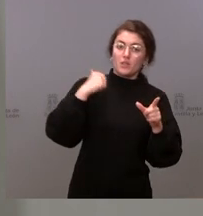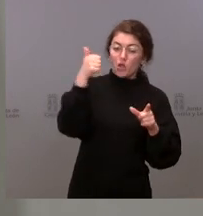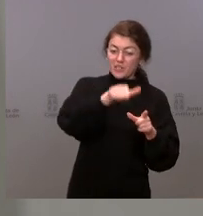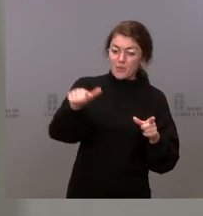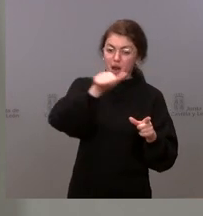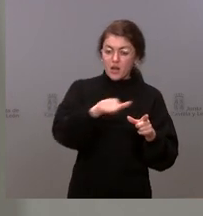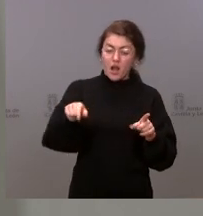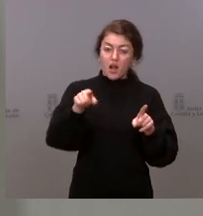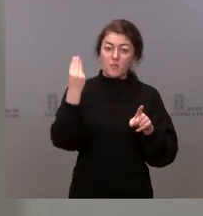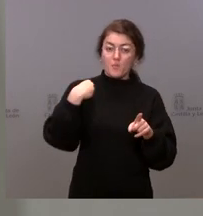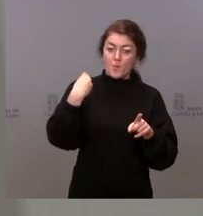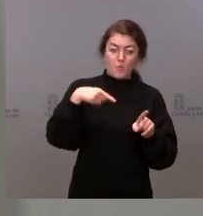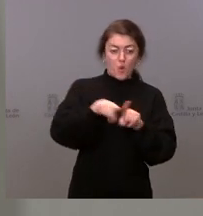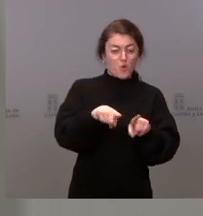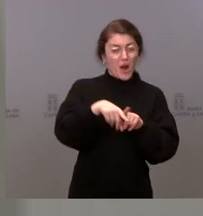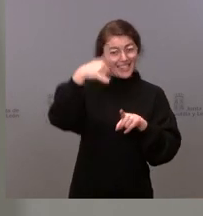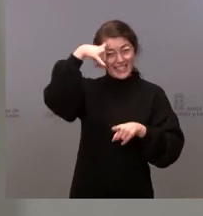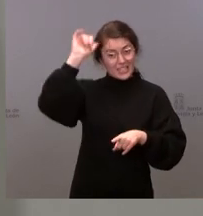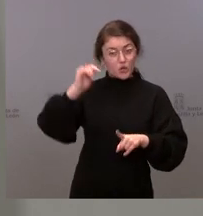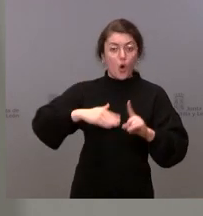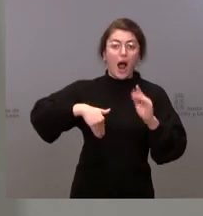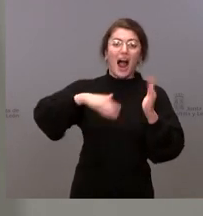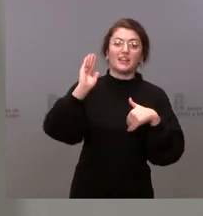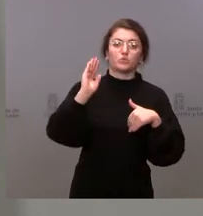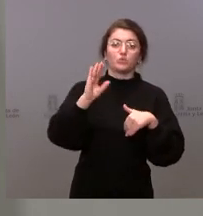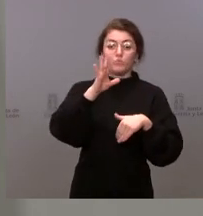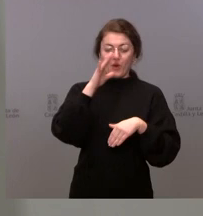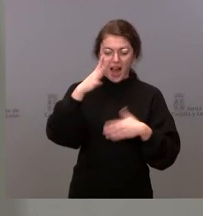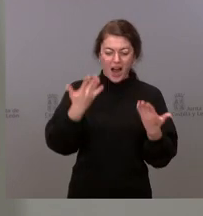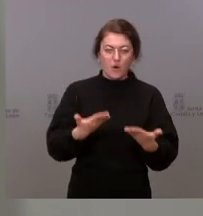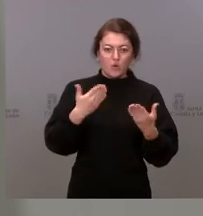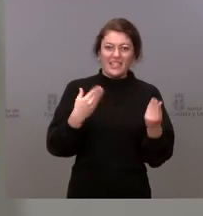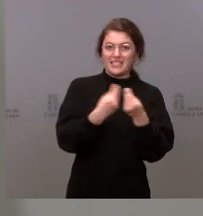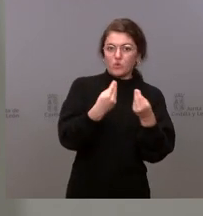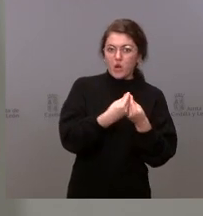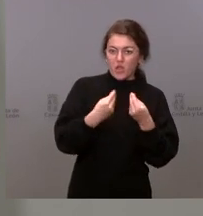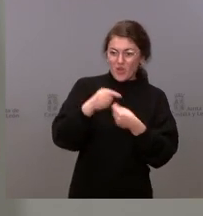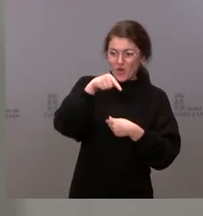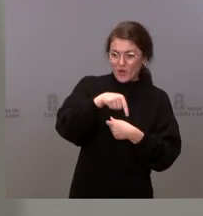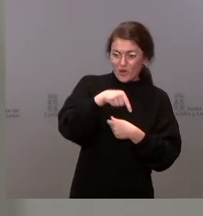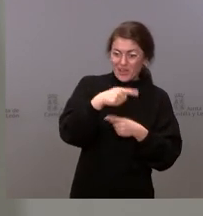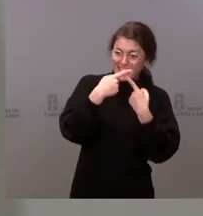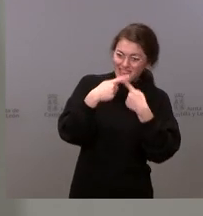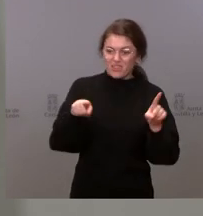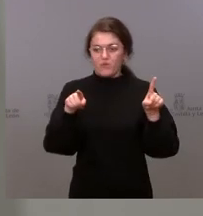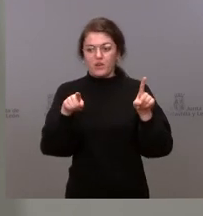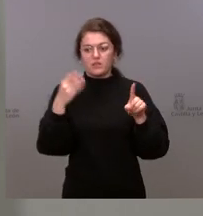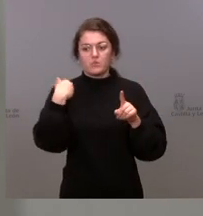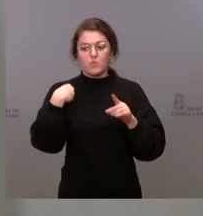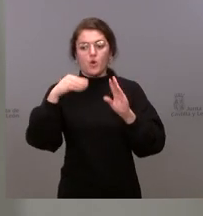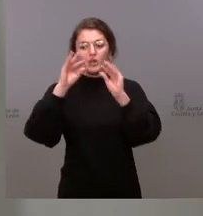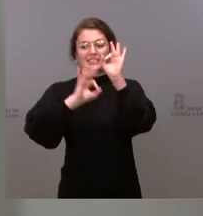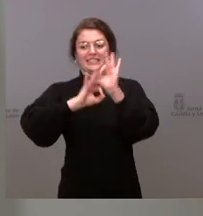en el riesgo alto. Ya sabe que una cosa es la saturación en este momento y otra cosa es las tasas de